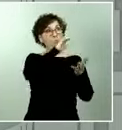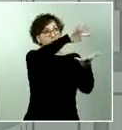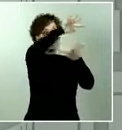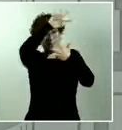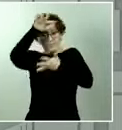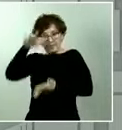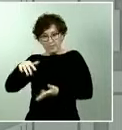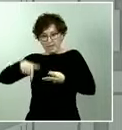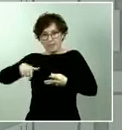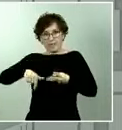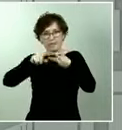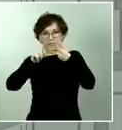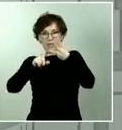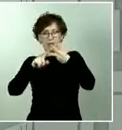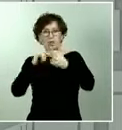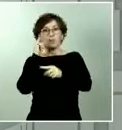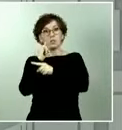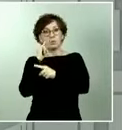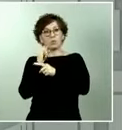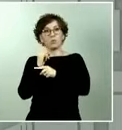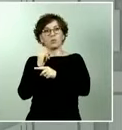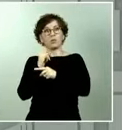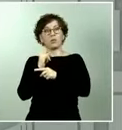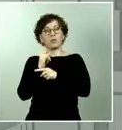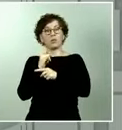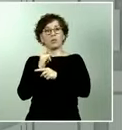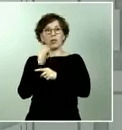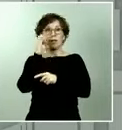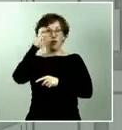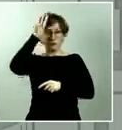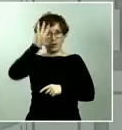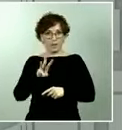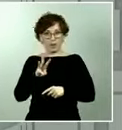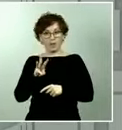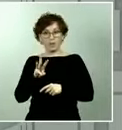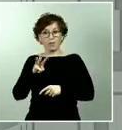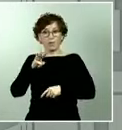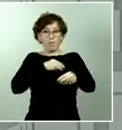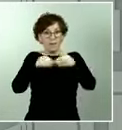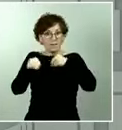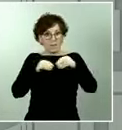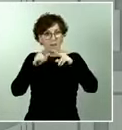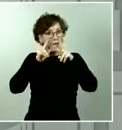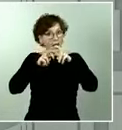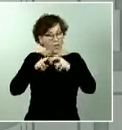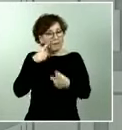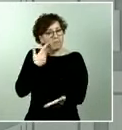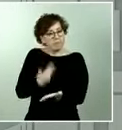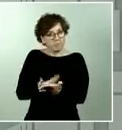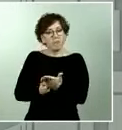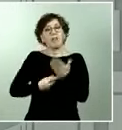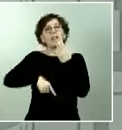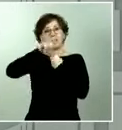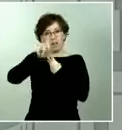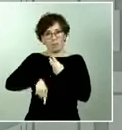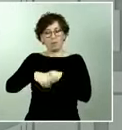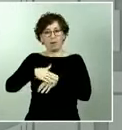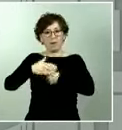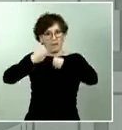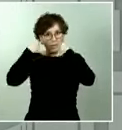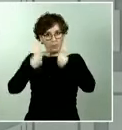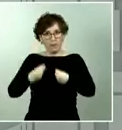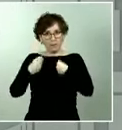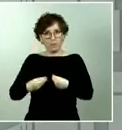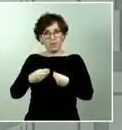Nacional de Seguridad y Higiene en Trabajo cuando el material sí lo requiere comprobación aleatoria para asegurarnos de que los lotes cumplen también con los